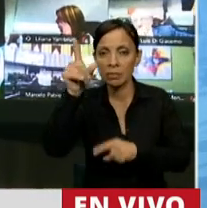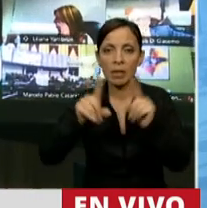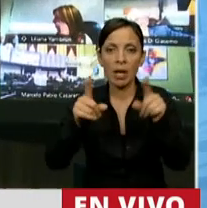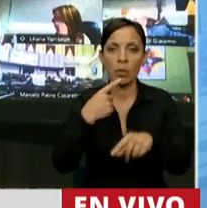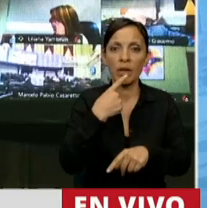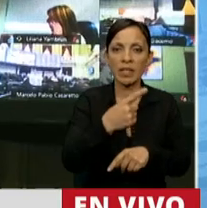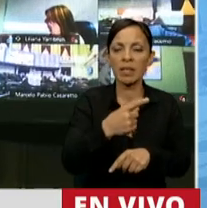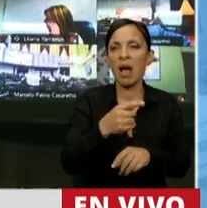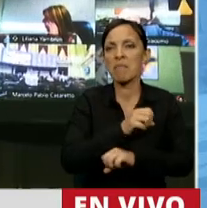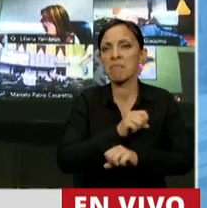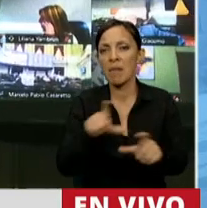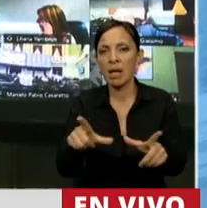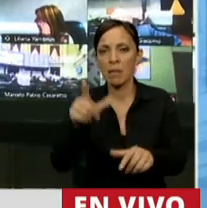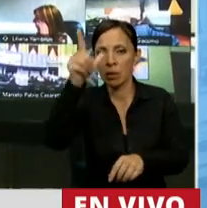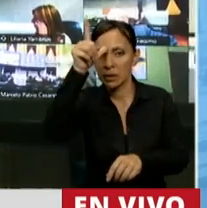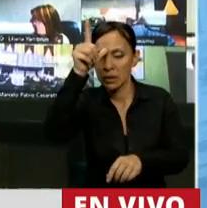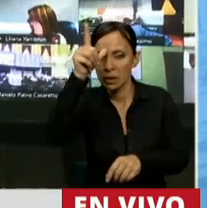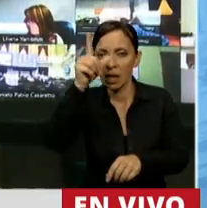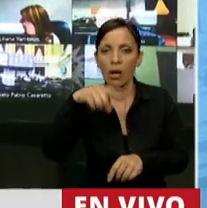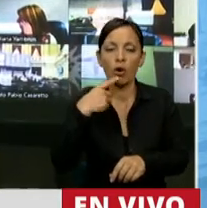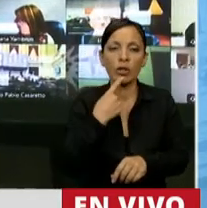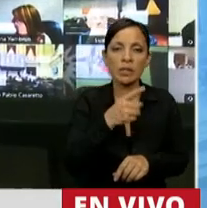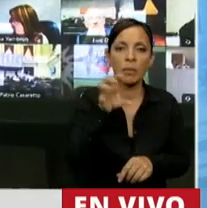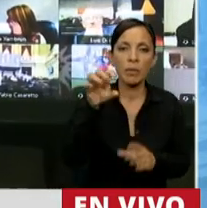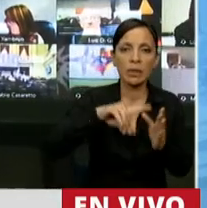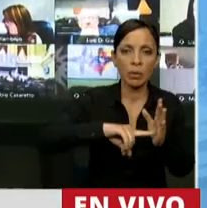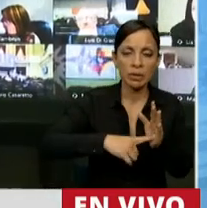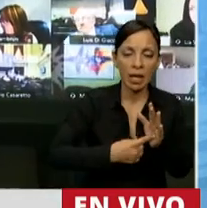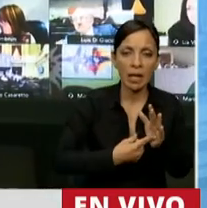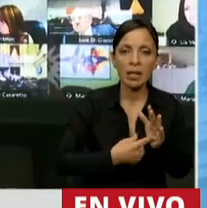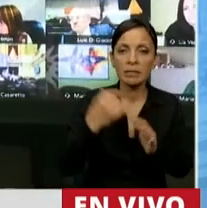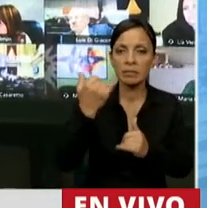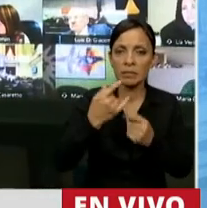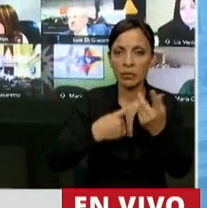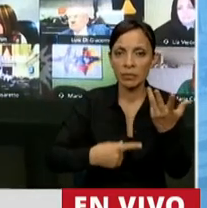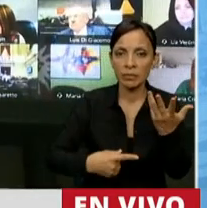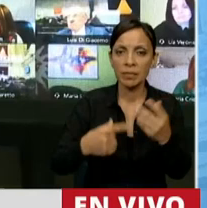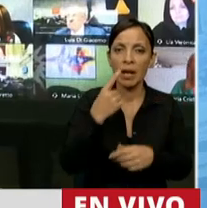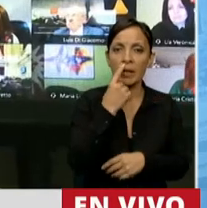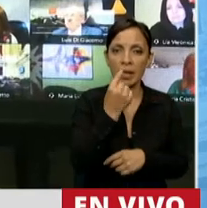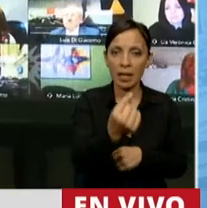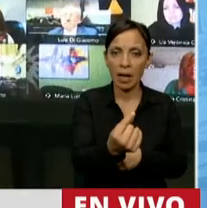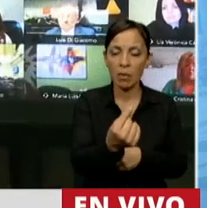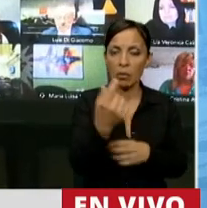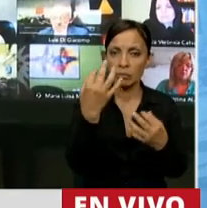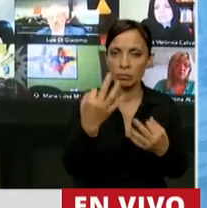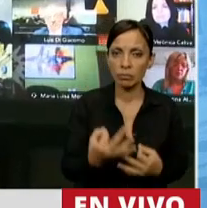maldita policía, yo digo la policía de la provincia de Buenos Aires, que tiene de todo en sus componentes, que tenía un reclamo muy justo,